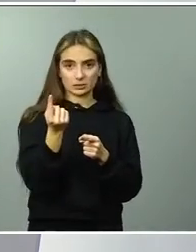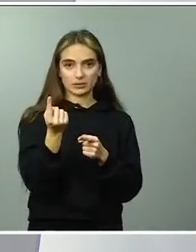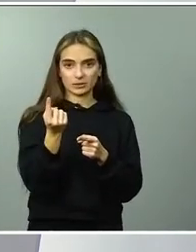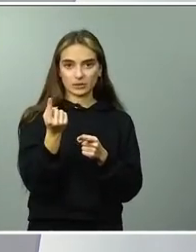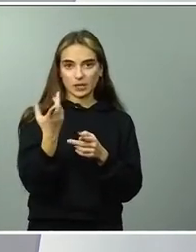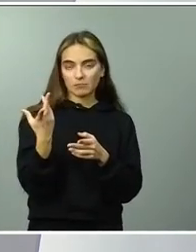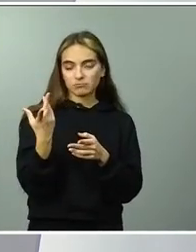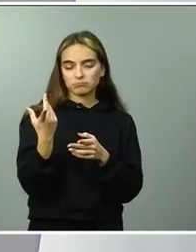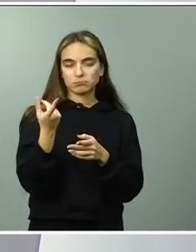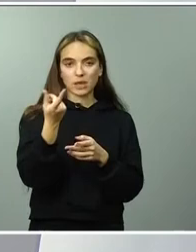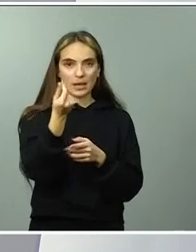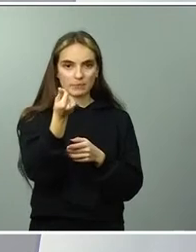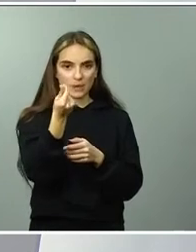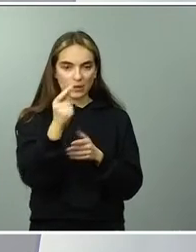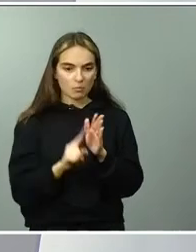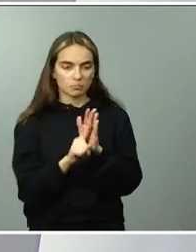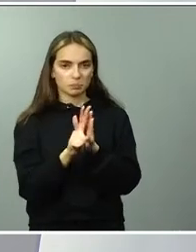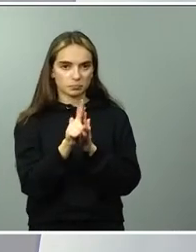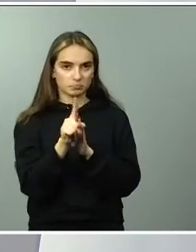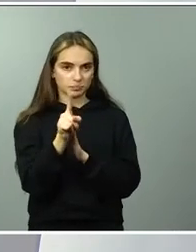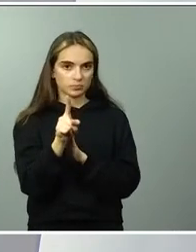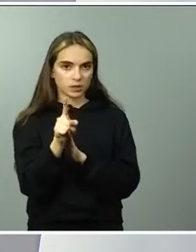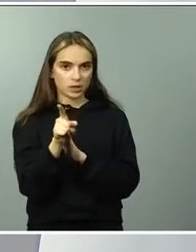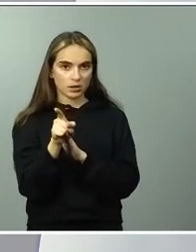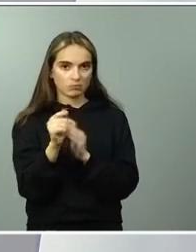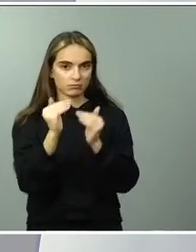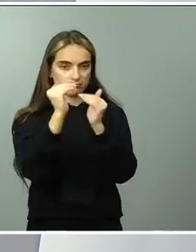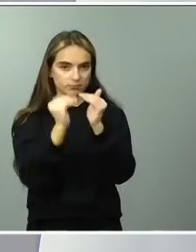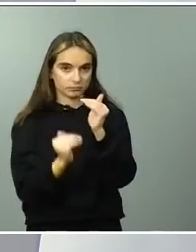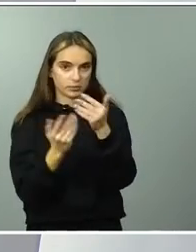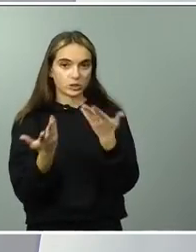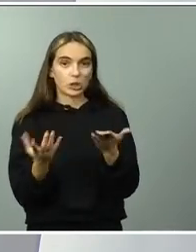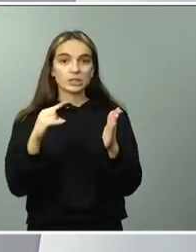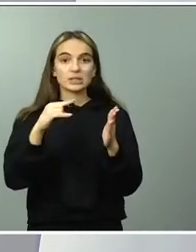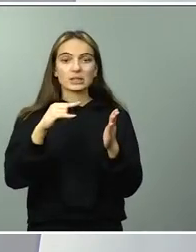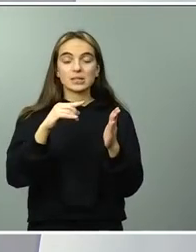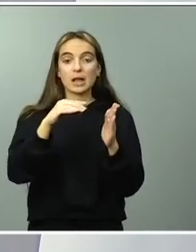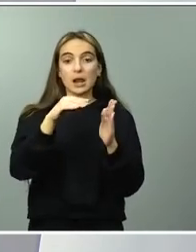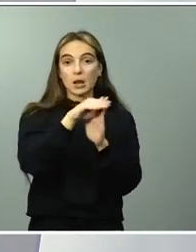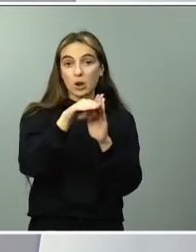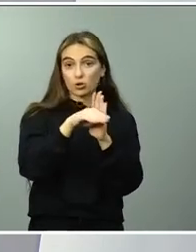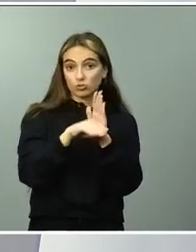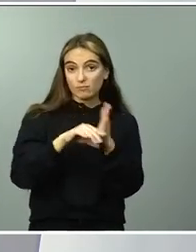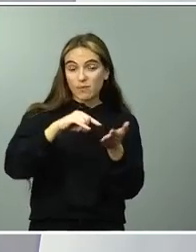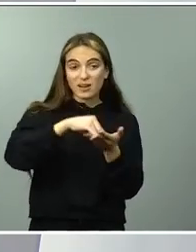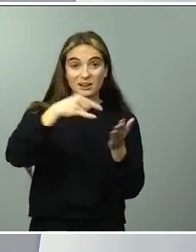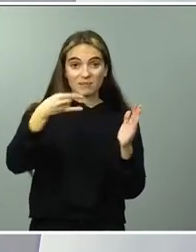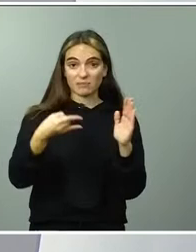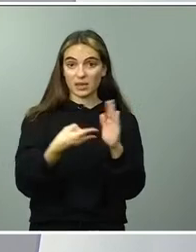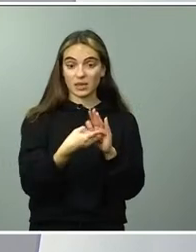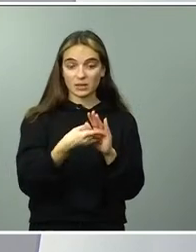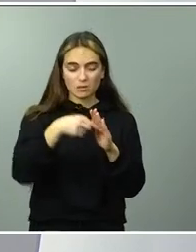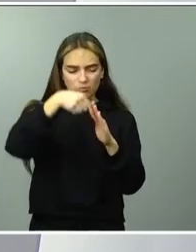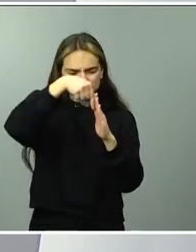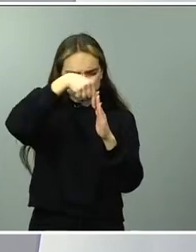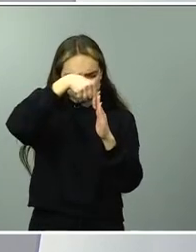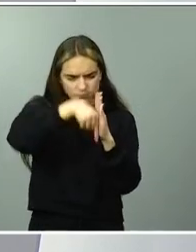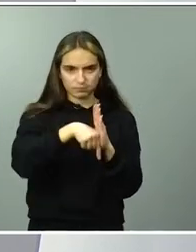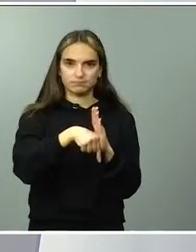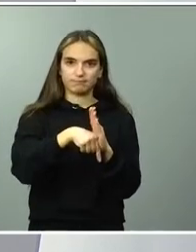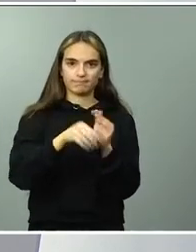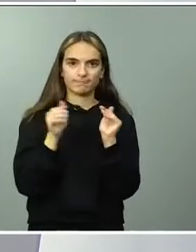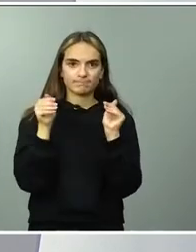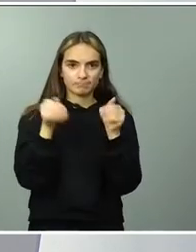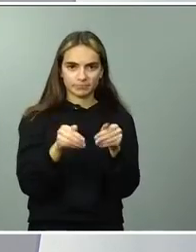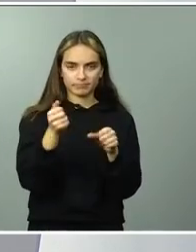y las medidas siempre digo que hay que darle profundidad. Tenemos solamente un mes de resultados, hay que ver cómo se comporta a lo largo de